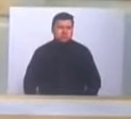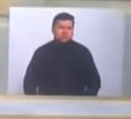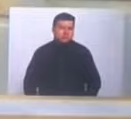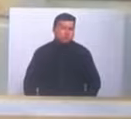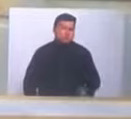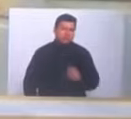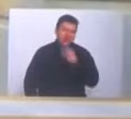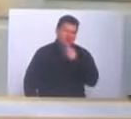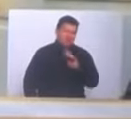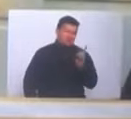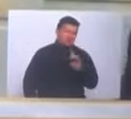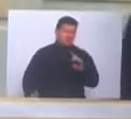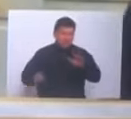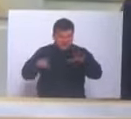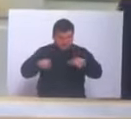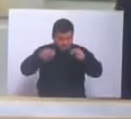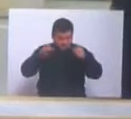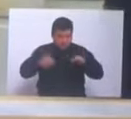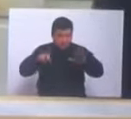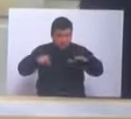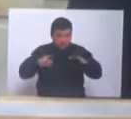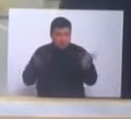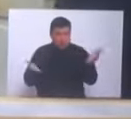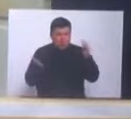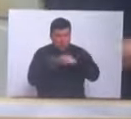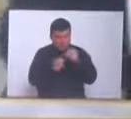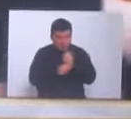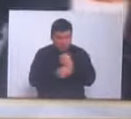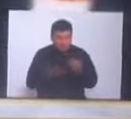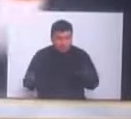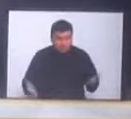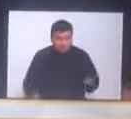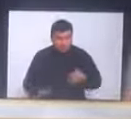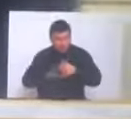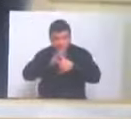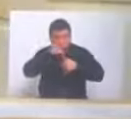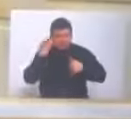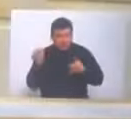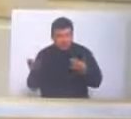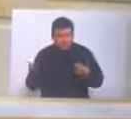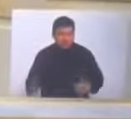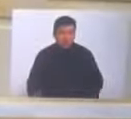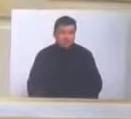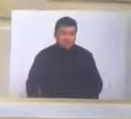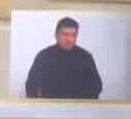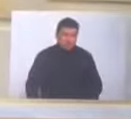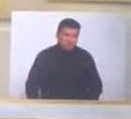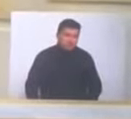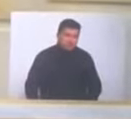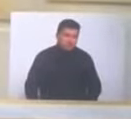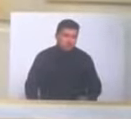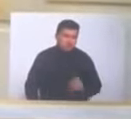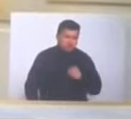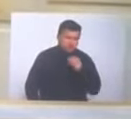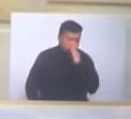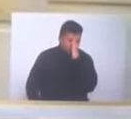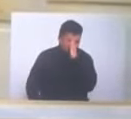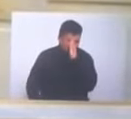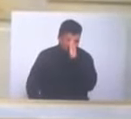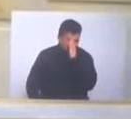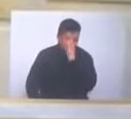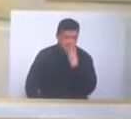Eso no es cierto que en seis meses vamos a tener un nuevo operario en la costa caribe. Segundo, dudo mucho